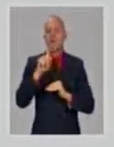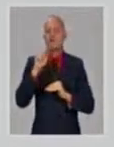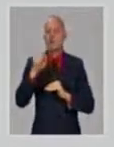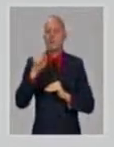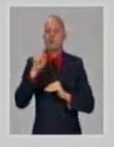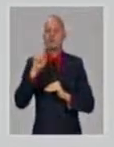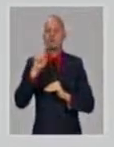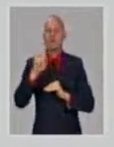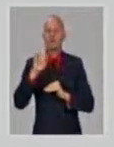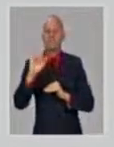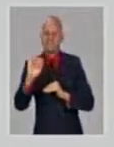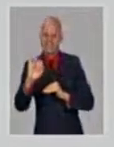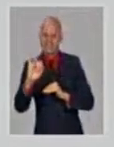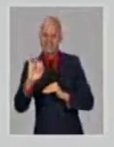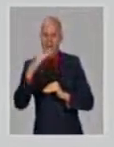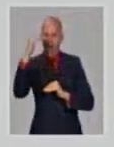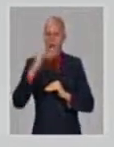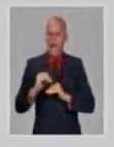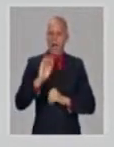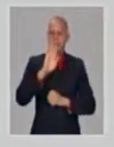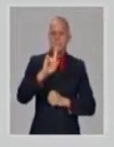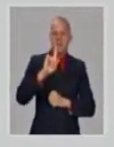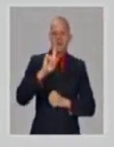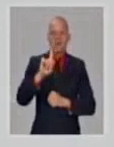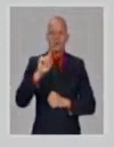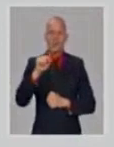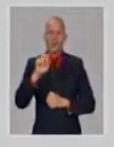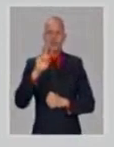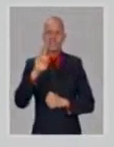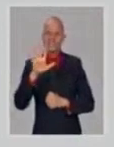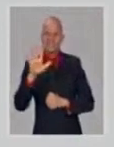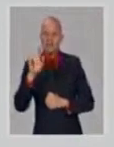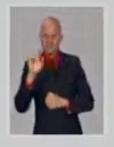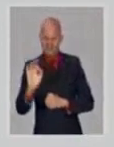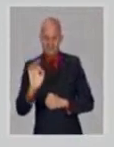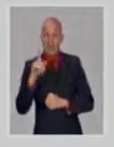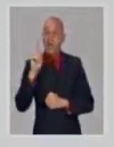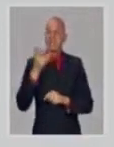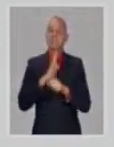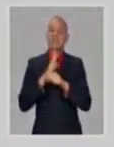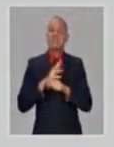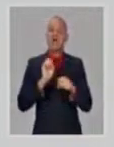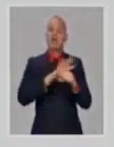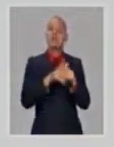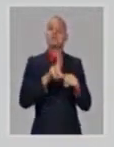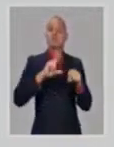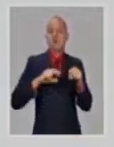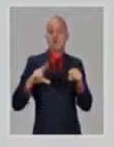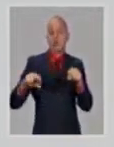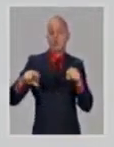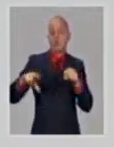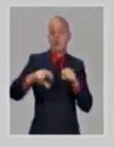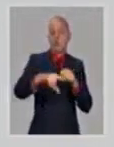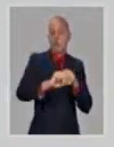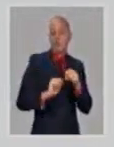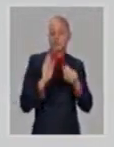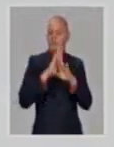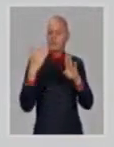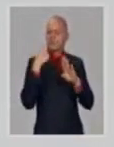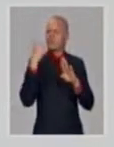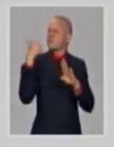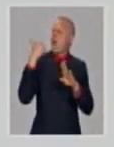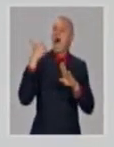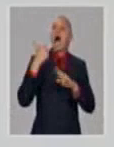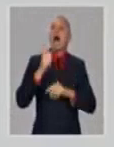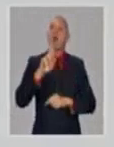hemos puesto los países y, por favor... ¿Dónde se identificaron? ¿Dónde se identificaron? No quiere decir que se han de allí, sino que se quiere decir que se han de